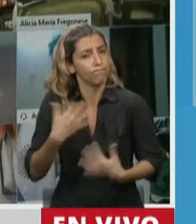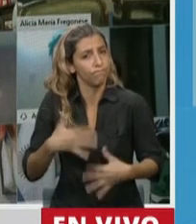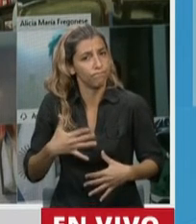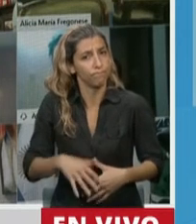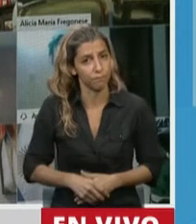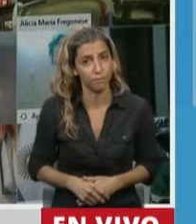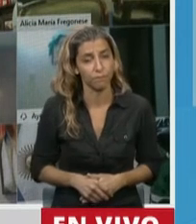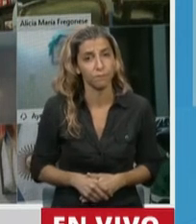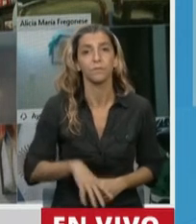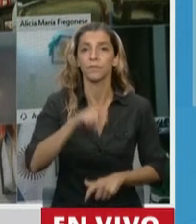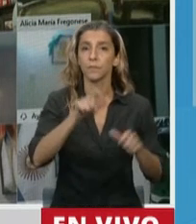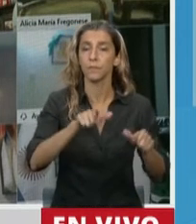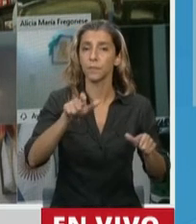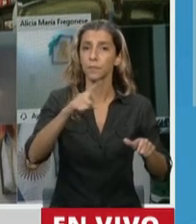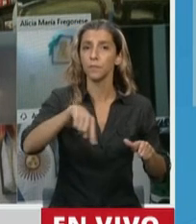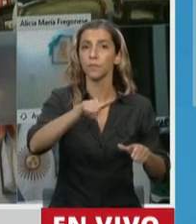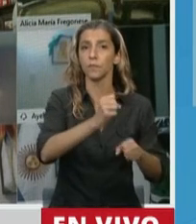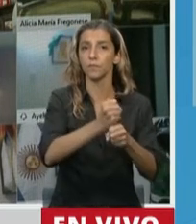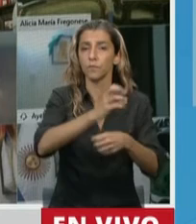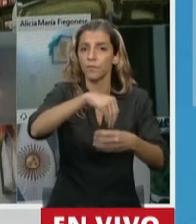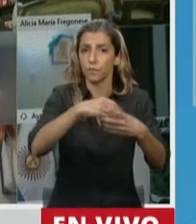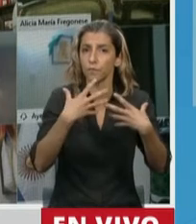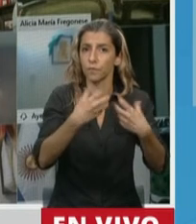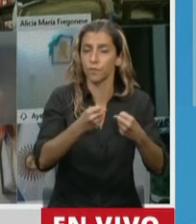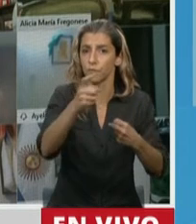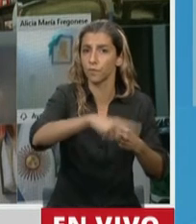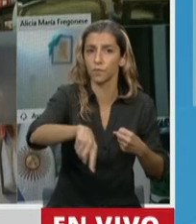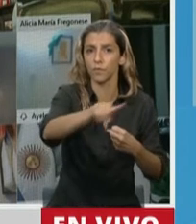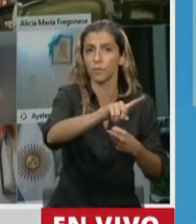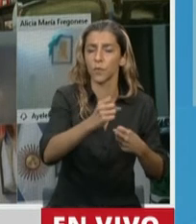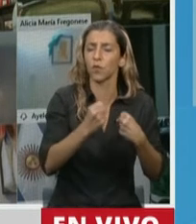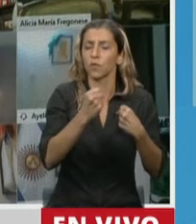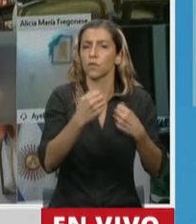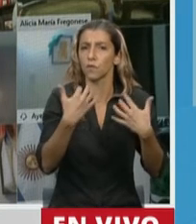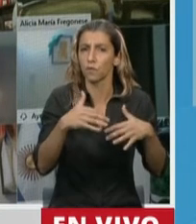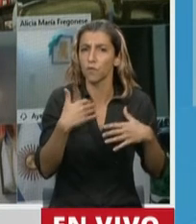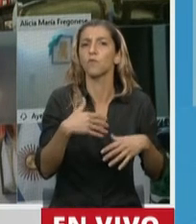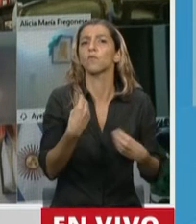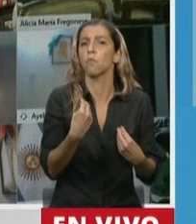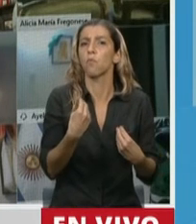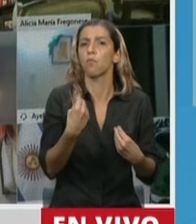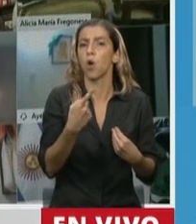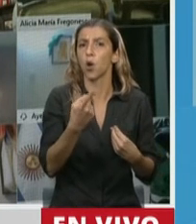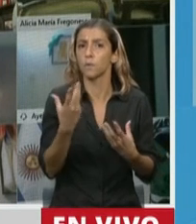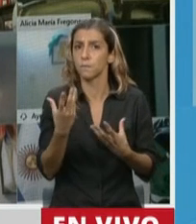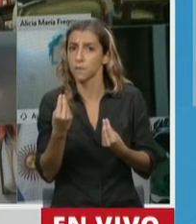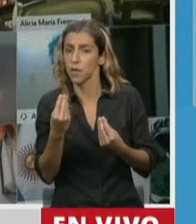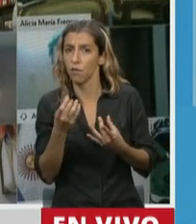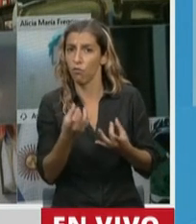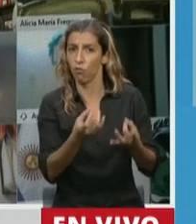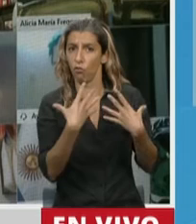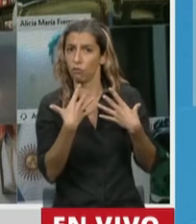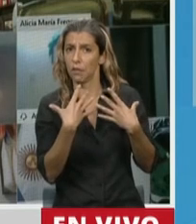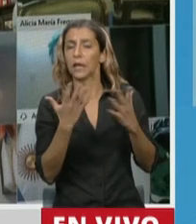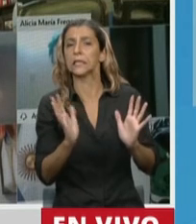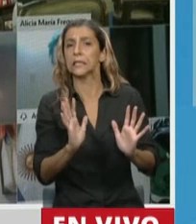enfrentar el miedo y el temor al contagio y tiene que tratar que el miedo sea